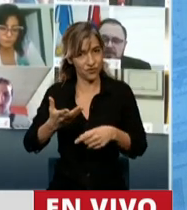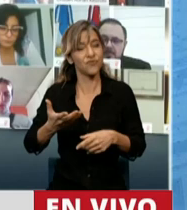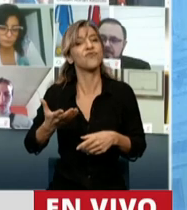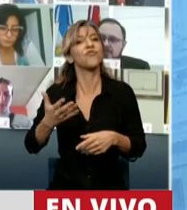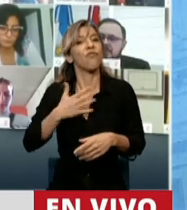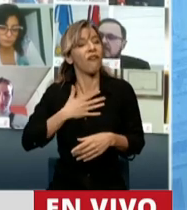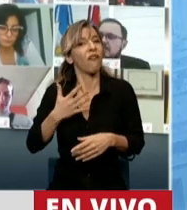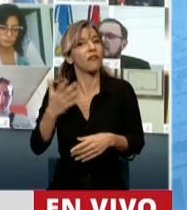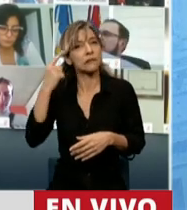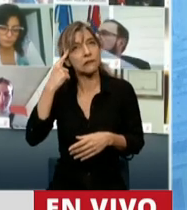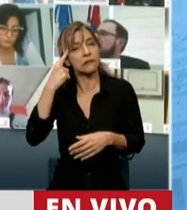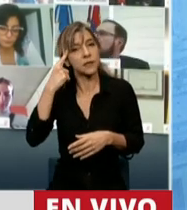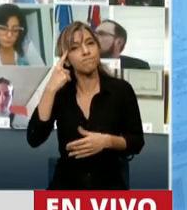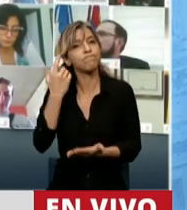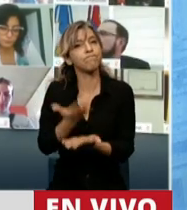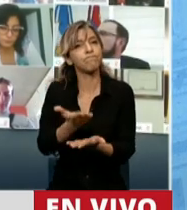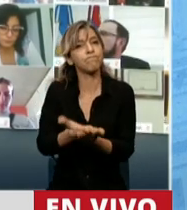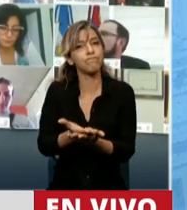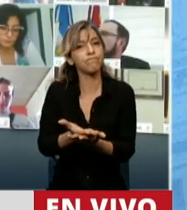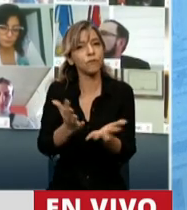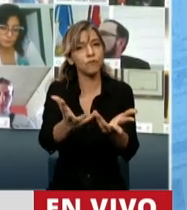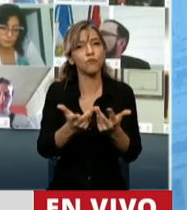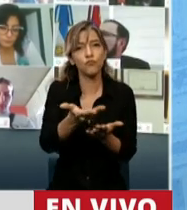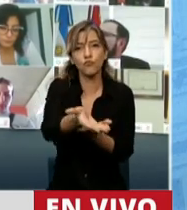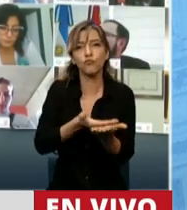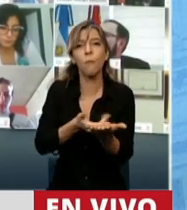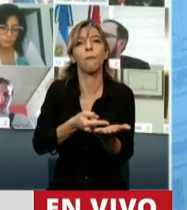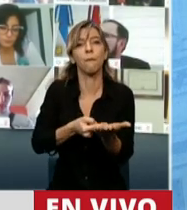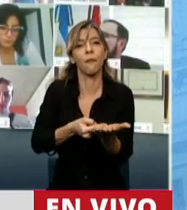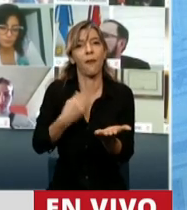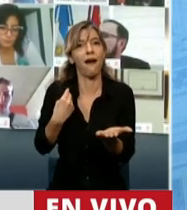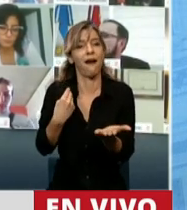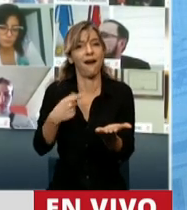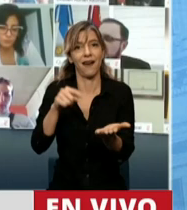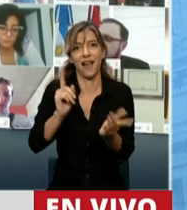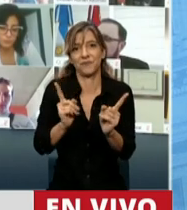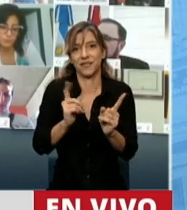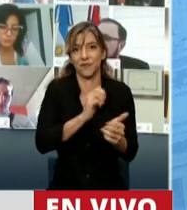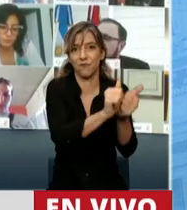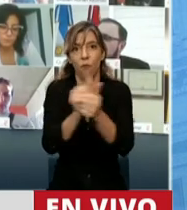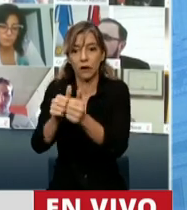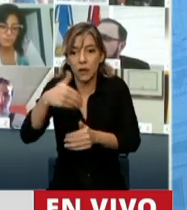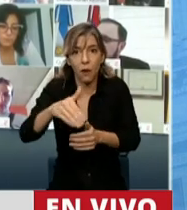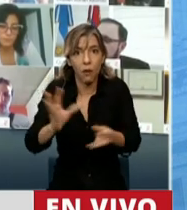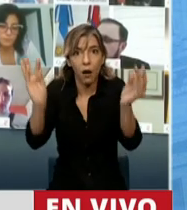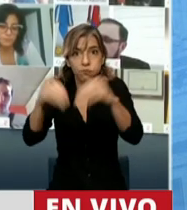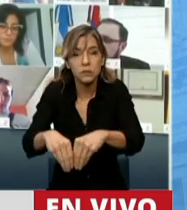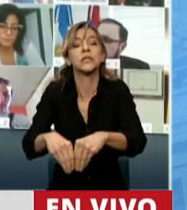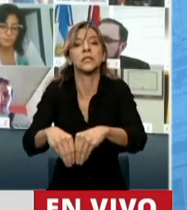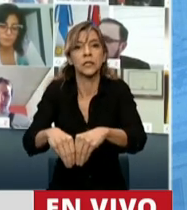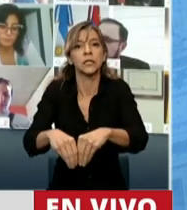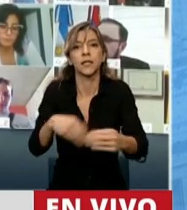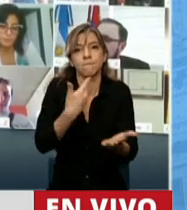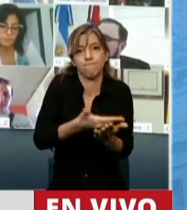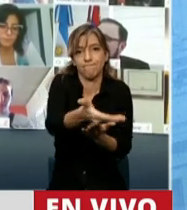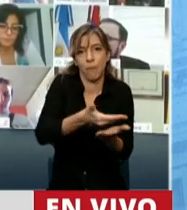encaminábamos, propusimos un proyecto de modificación temporal de la ley de concursos y quiebras para acompañar a las empresas, a las miles de